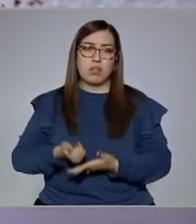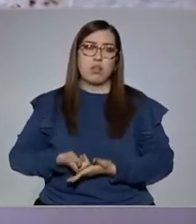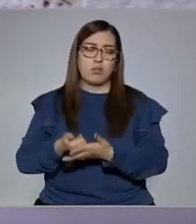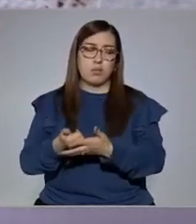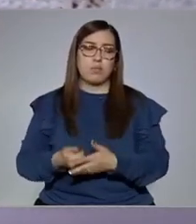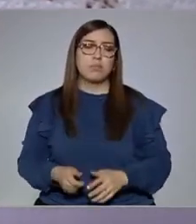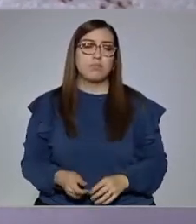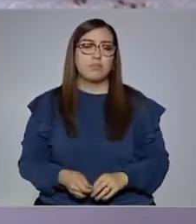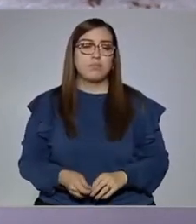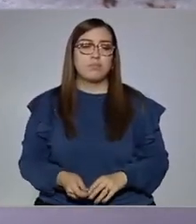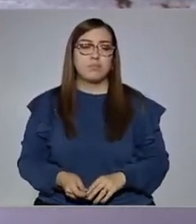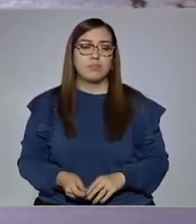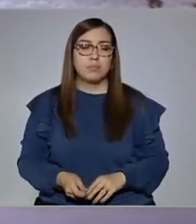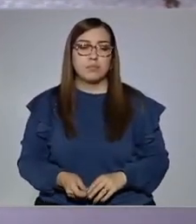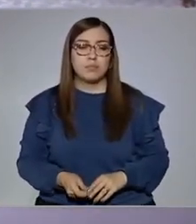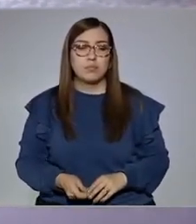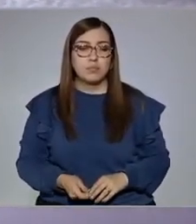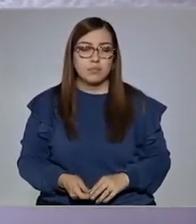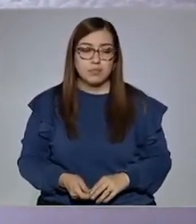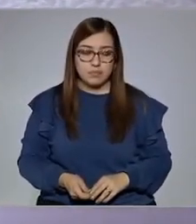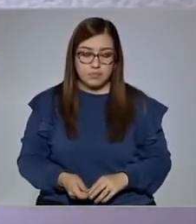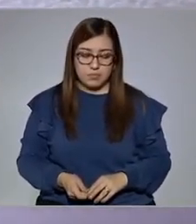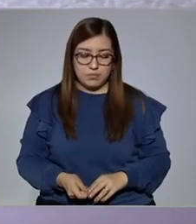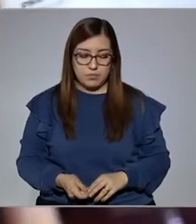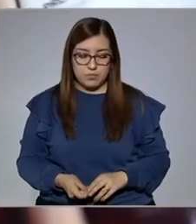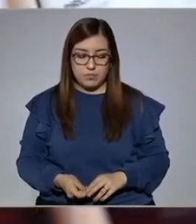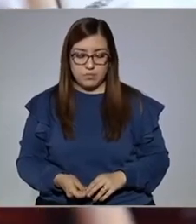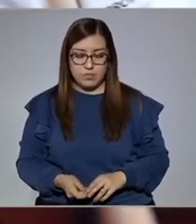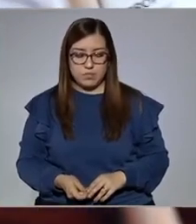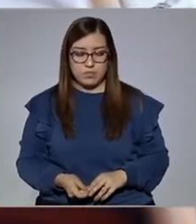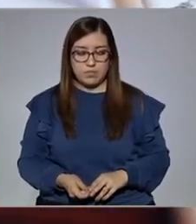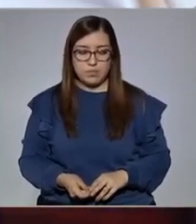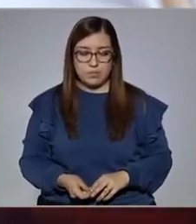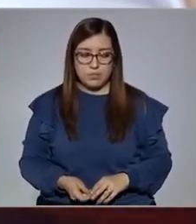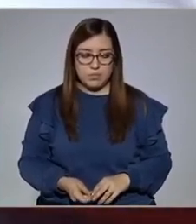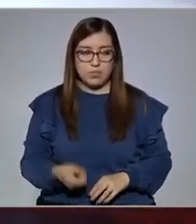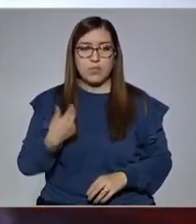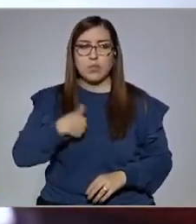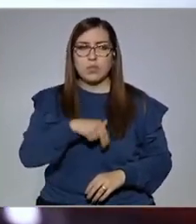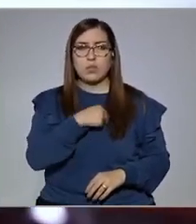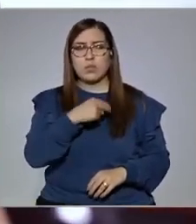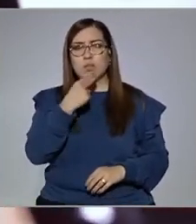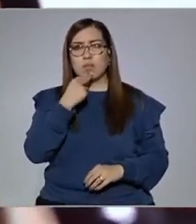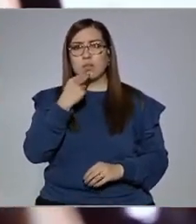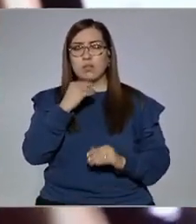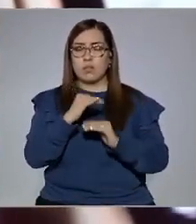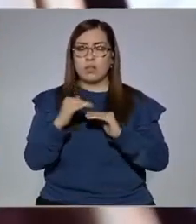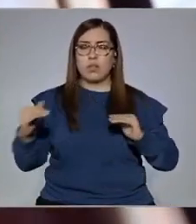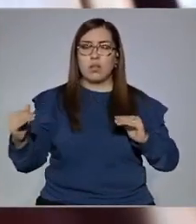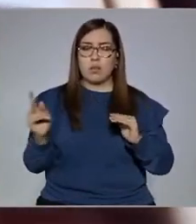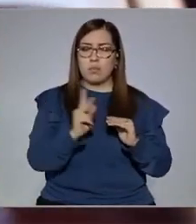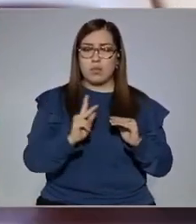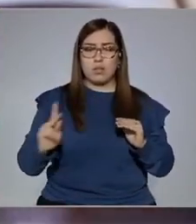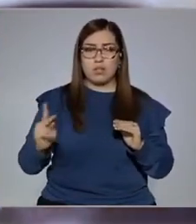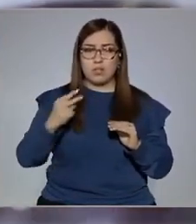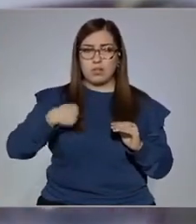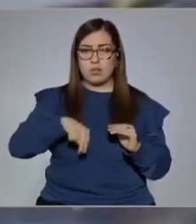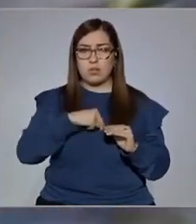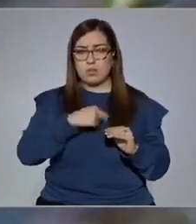Entonces, nuestros medicamentos se fundamentan bajo el principio de la similitud cuando se aplican a nuestros pacientes.